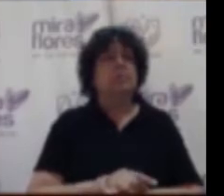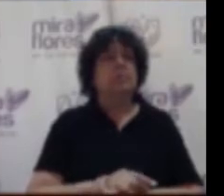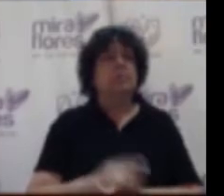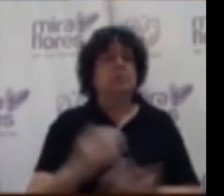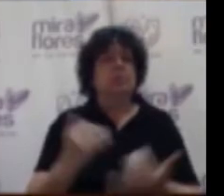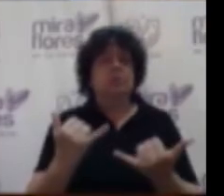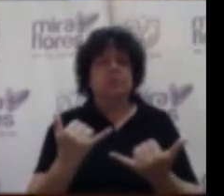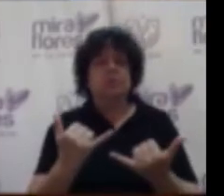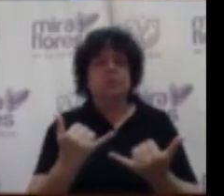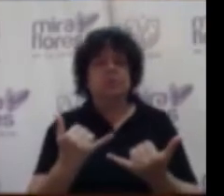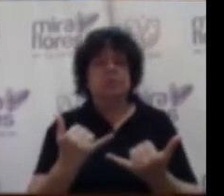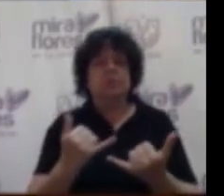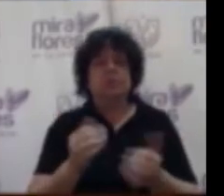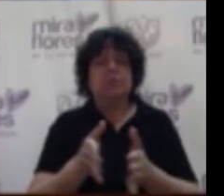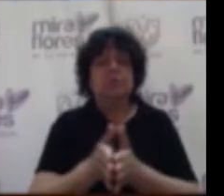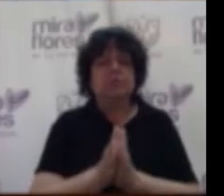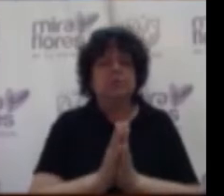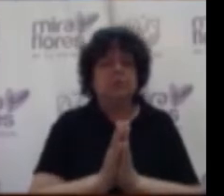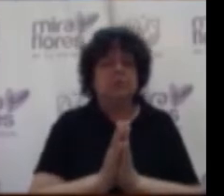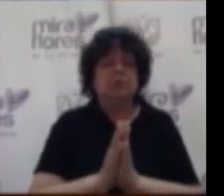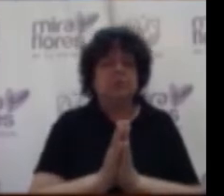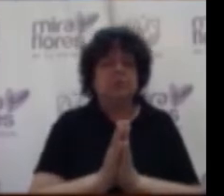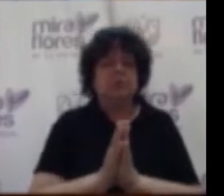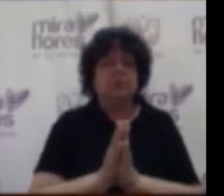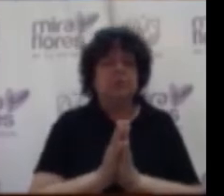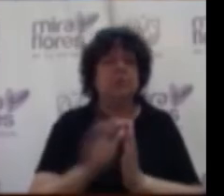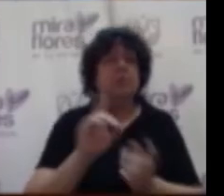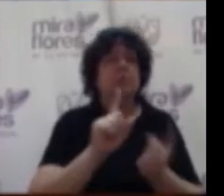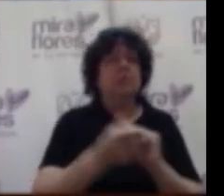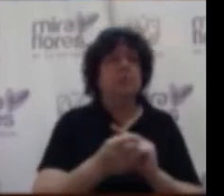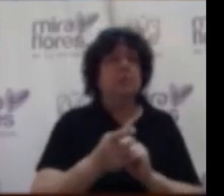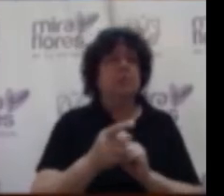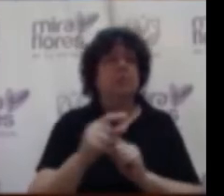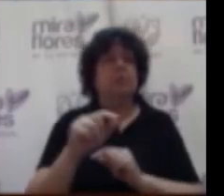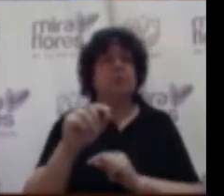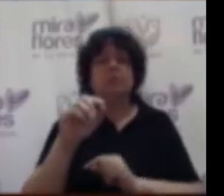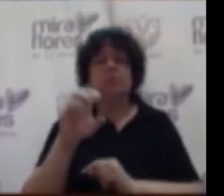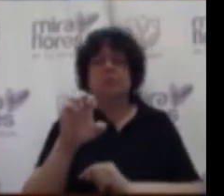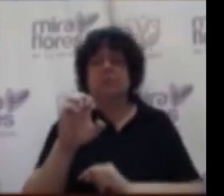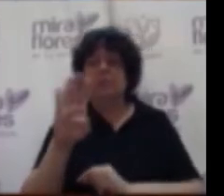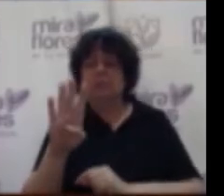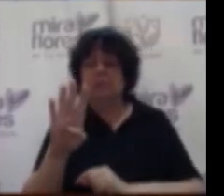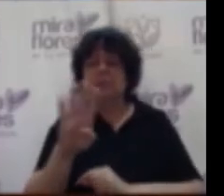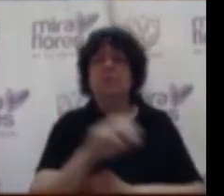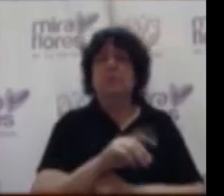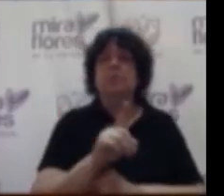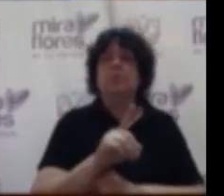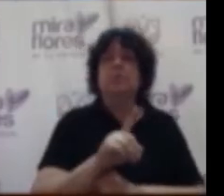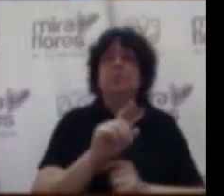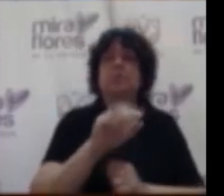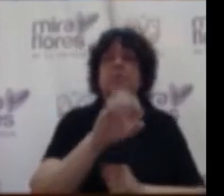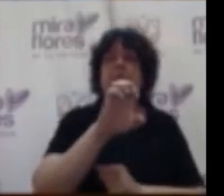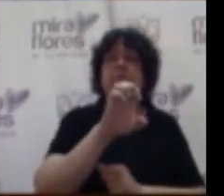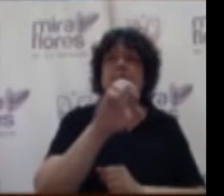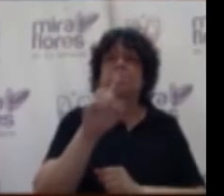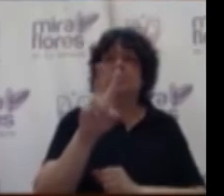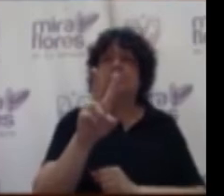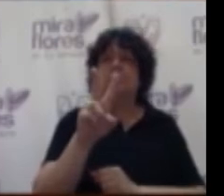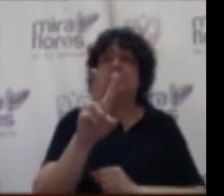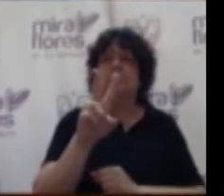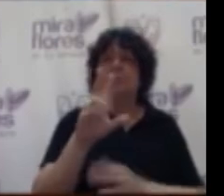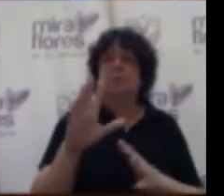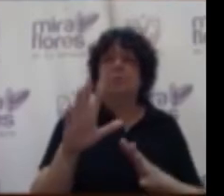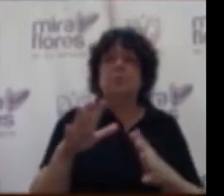esta vez solicitan ya no cambio hay cuatro sino hay dos para simplificar algunos